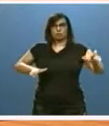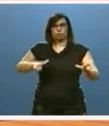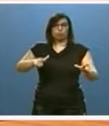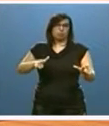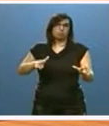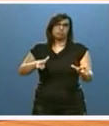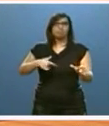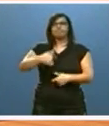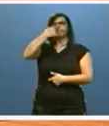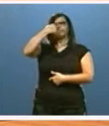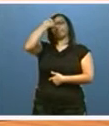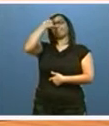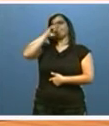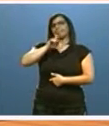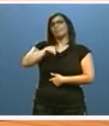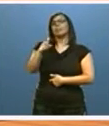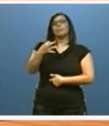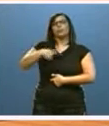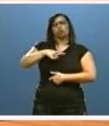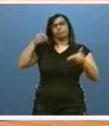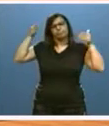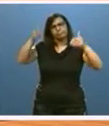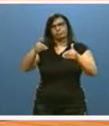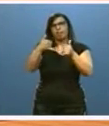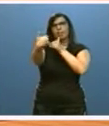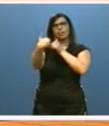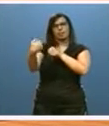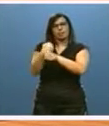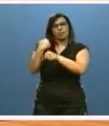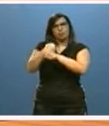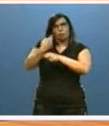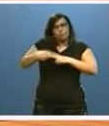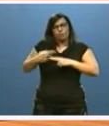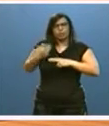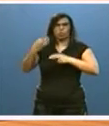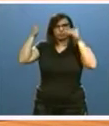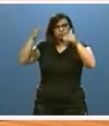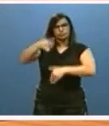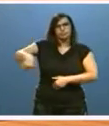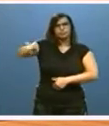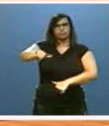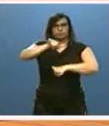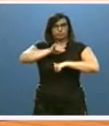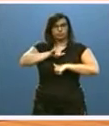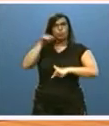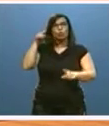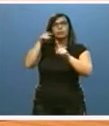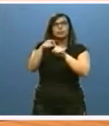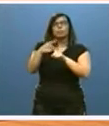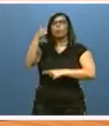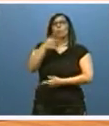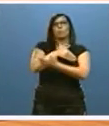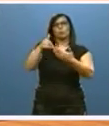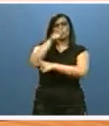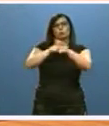quienes preferentemente deberemos dirigir las principales líneas de nuestra acción política, con la voluntad de recuperar el millón de